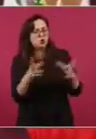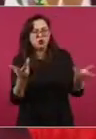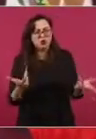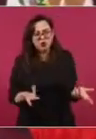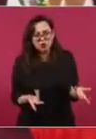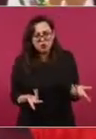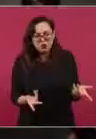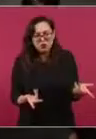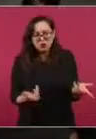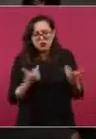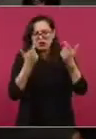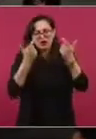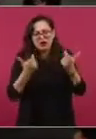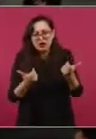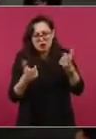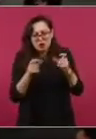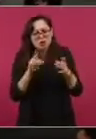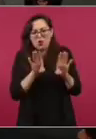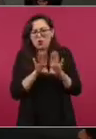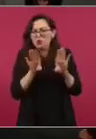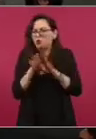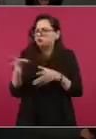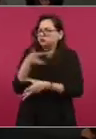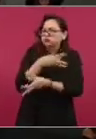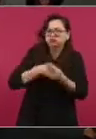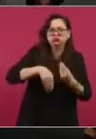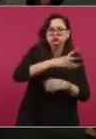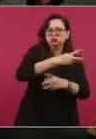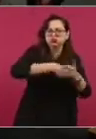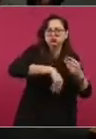allá?